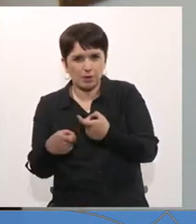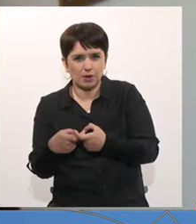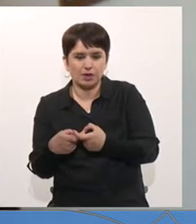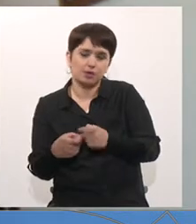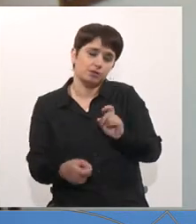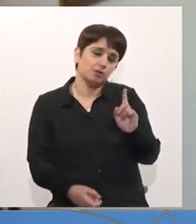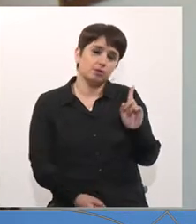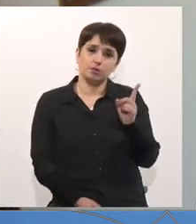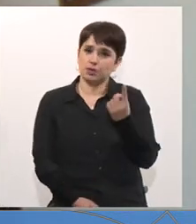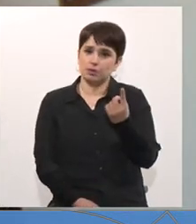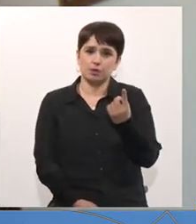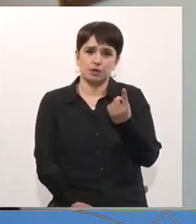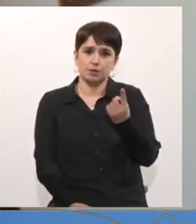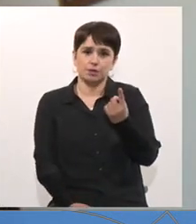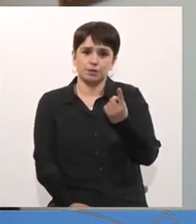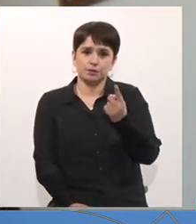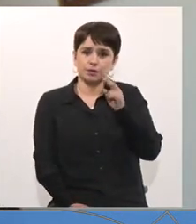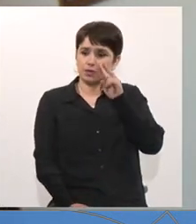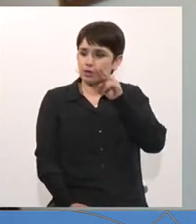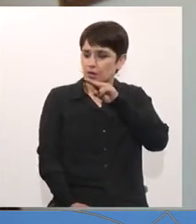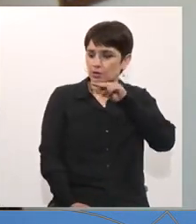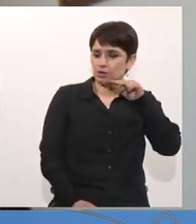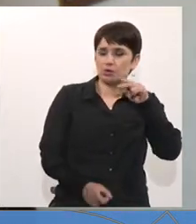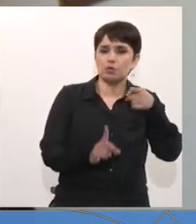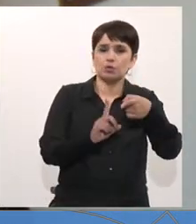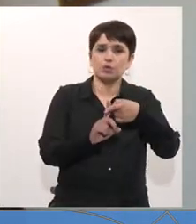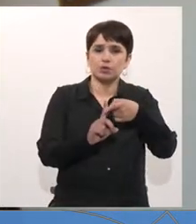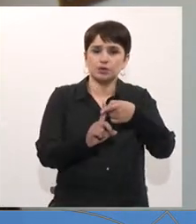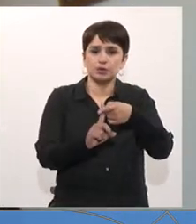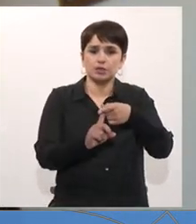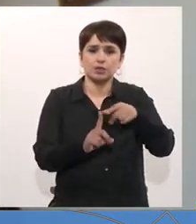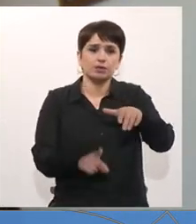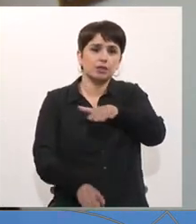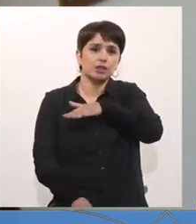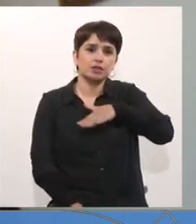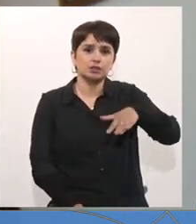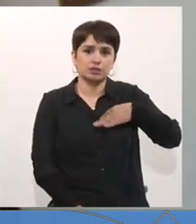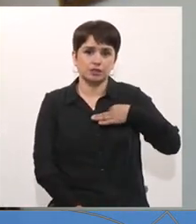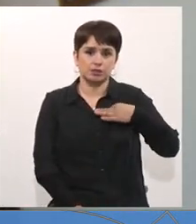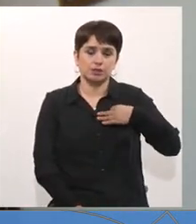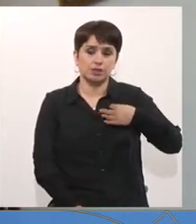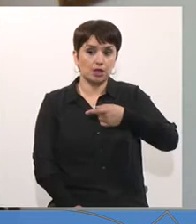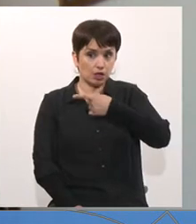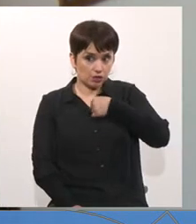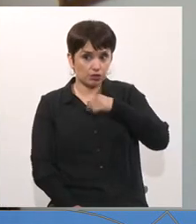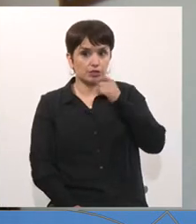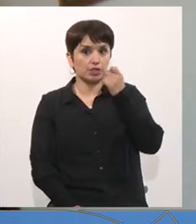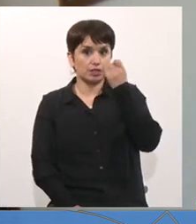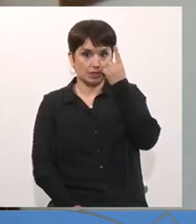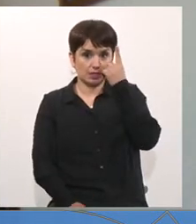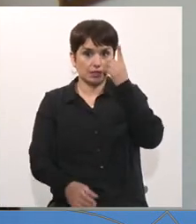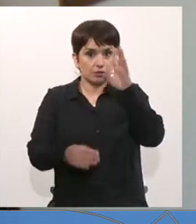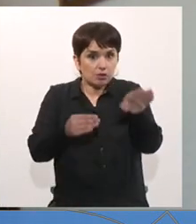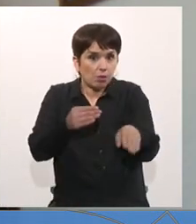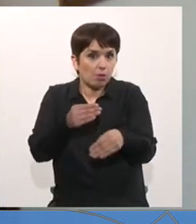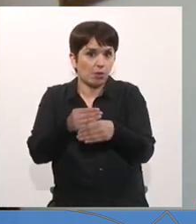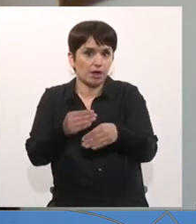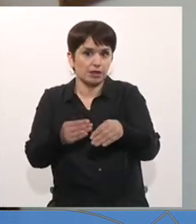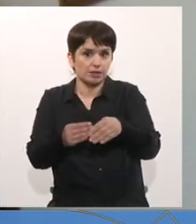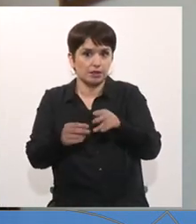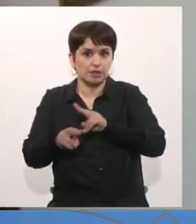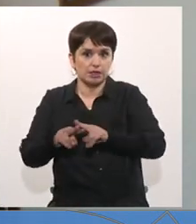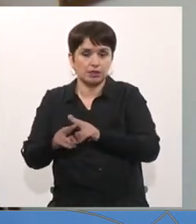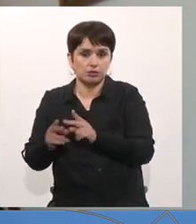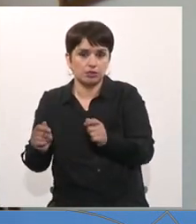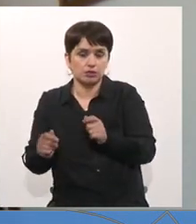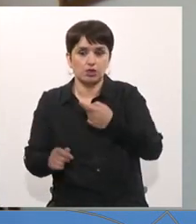Primero, resaltar ciertamente una mirada positiva desde el punto de vista de la sociedad civil. Nosotros somos, entendemos que somos parte de la solución.